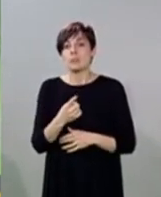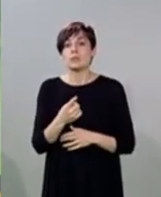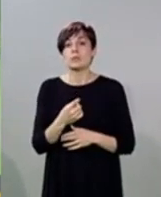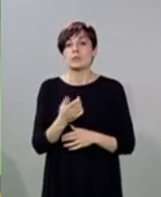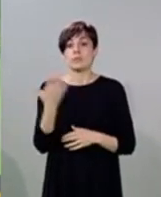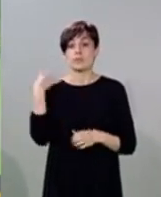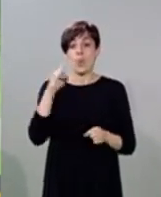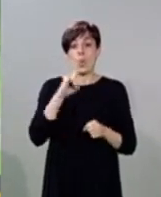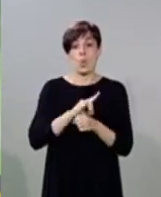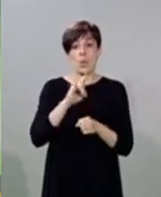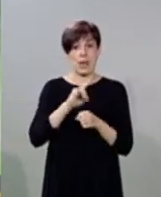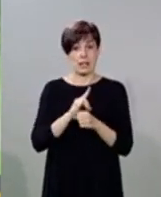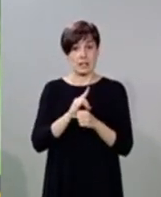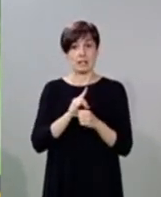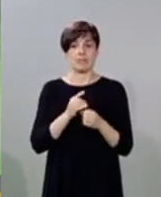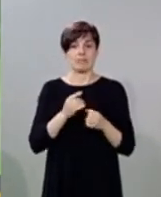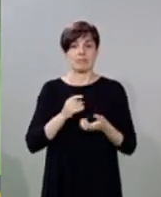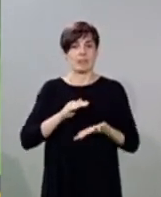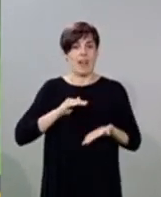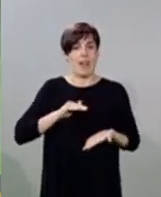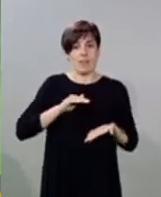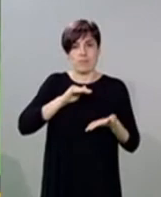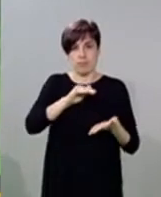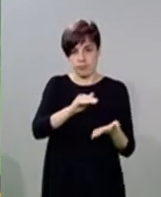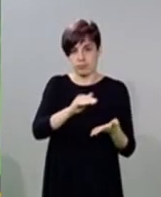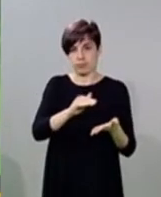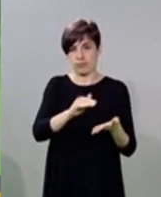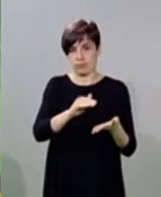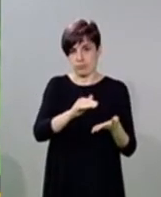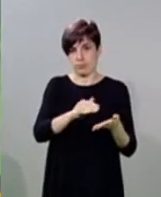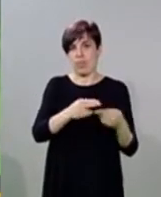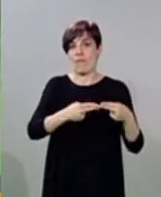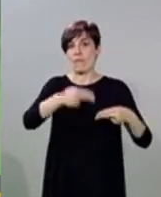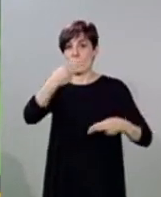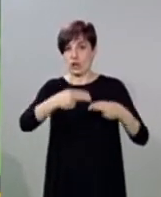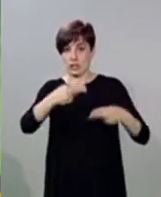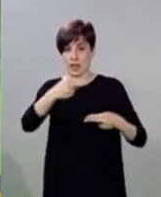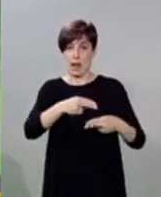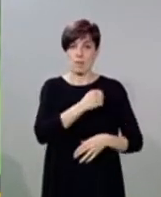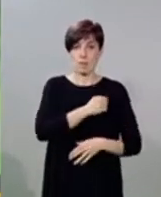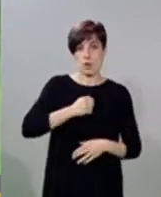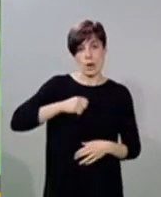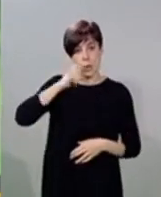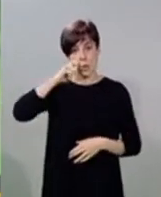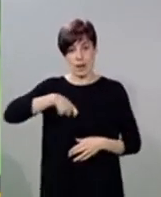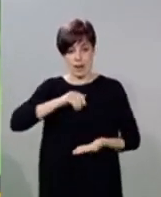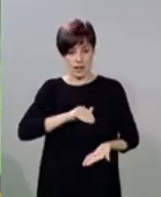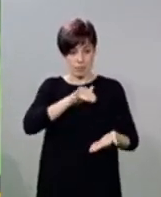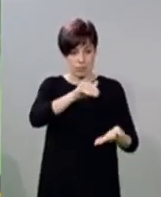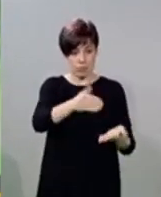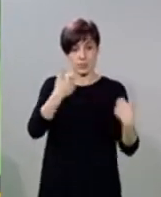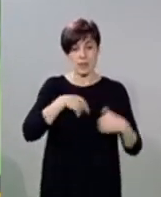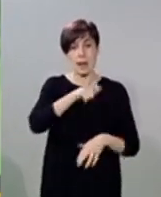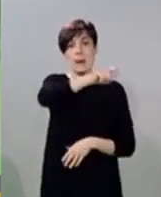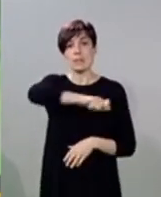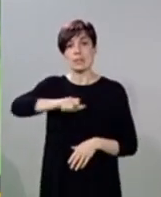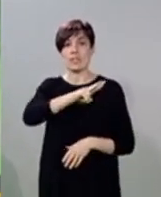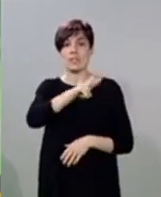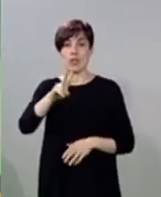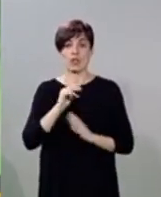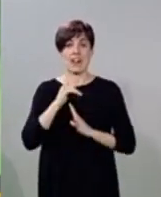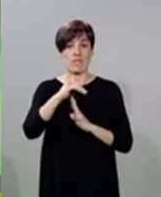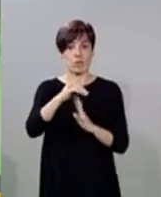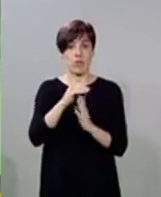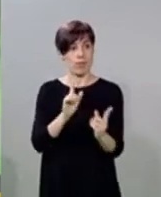partíais el lunes con el convoy de ayuda. La dejabais en la frontera de Polonia con Ucrania. Y allí os encontrabais con esos 22 refugiados que ahora viajan con